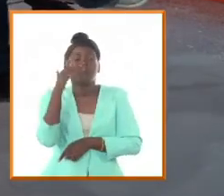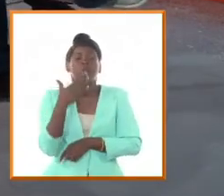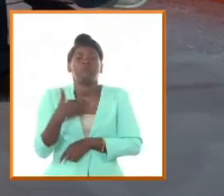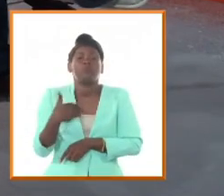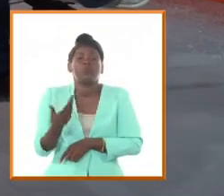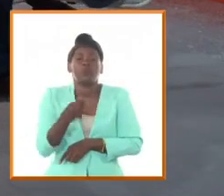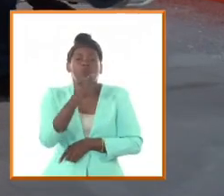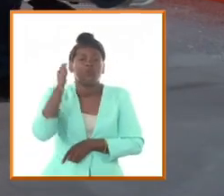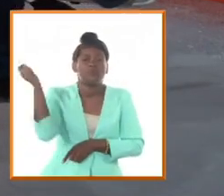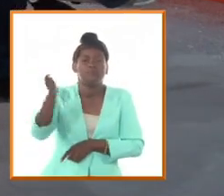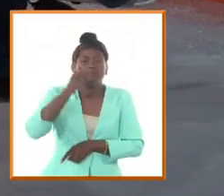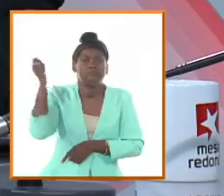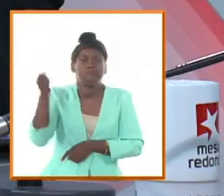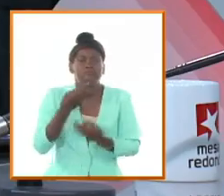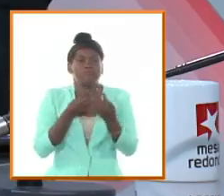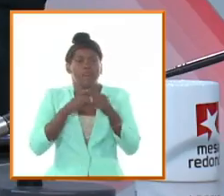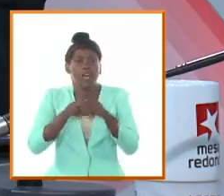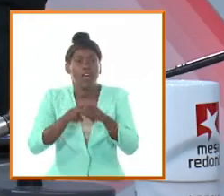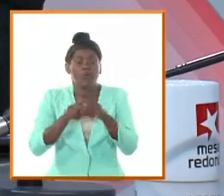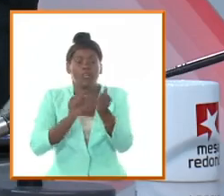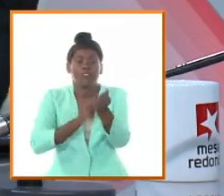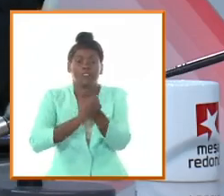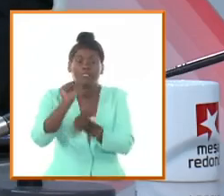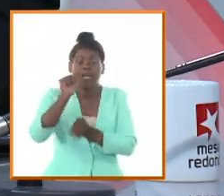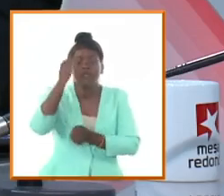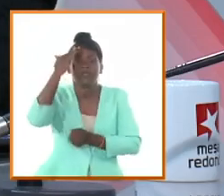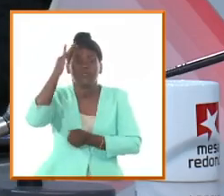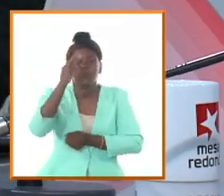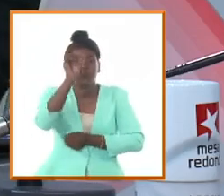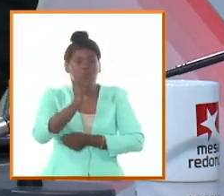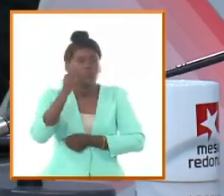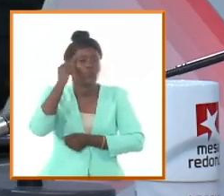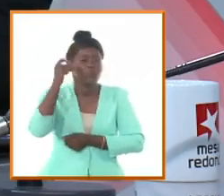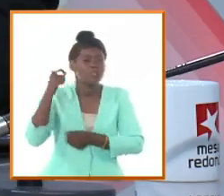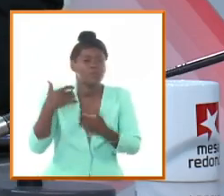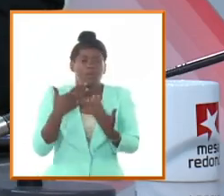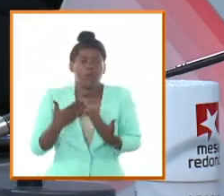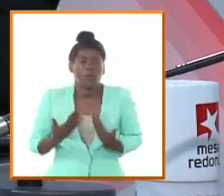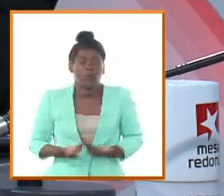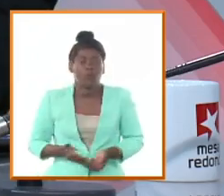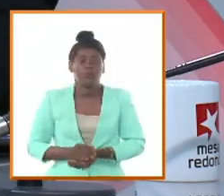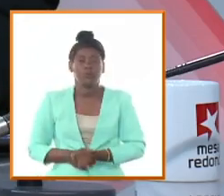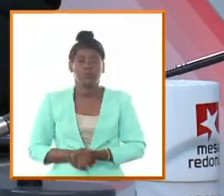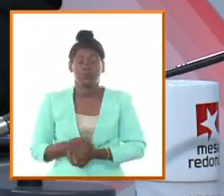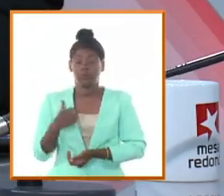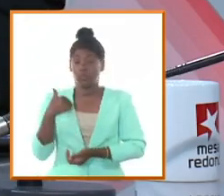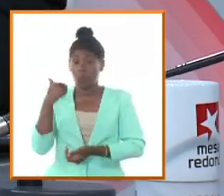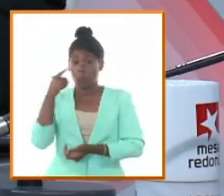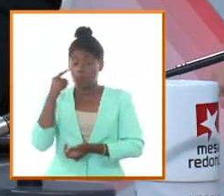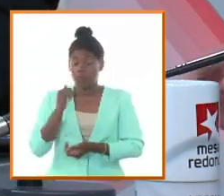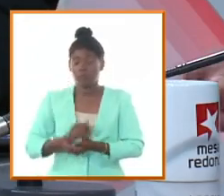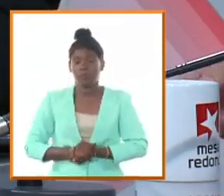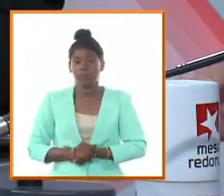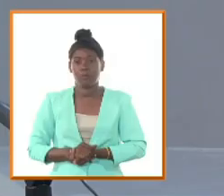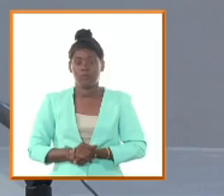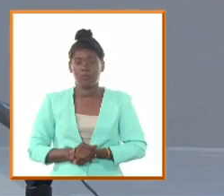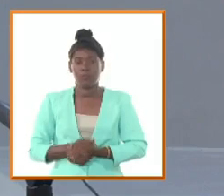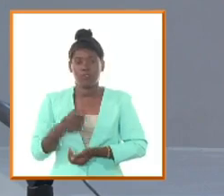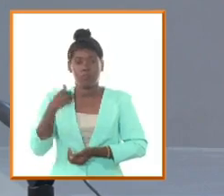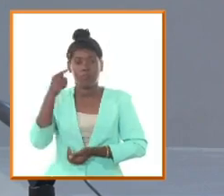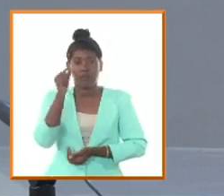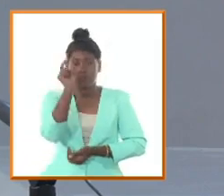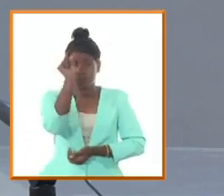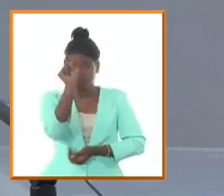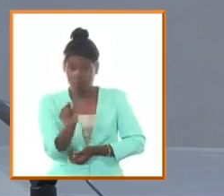del mambí del héroe independentista del guerrero Ignacio Ramón yo creo que cuando nos acercamos a Ramón tenemos tres dimensiones que son